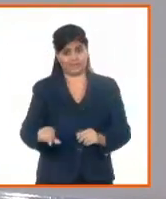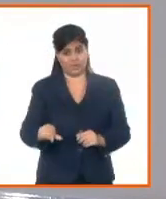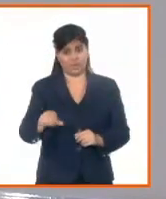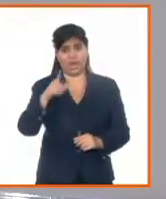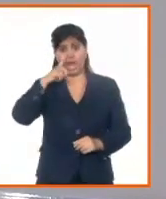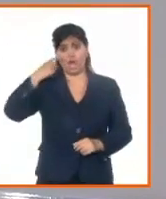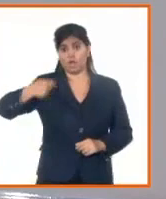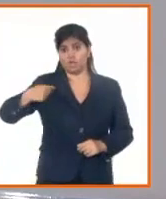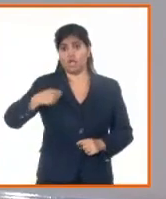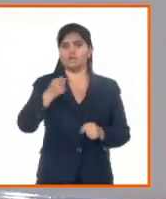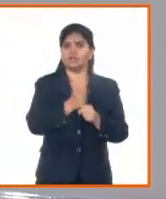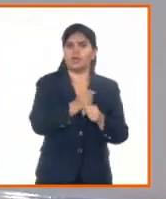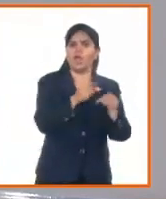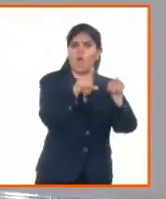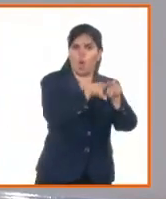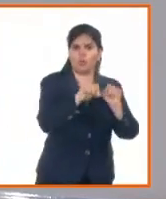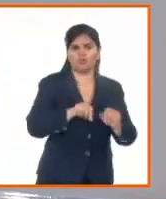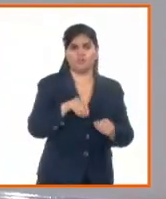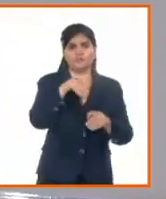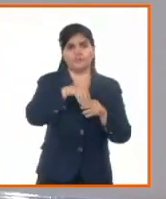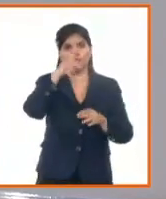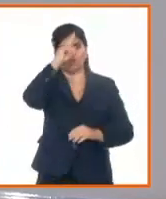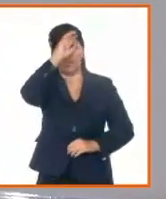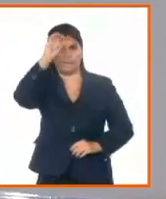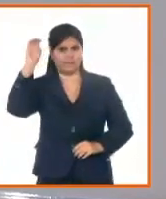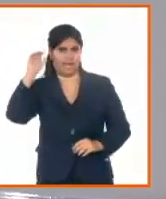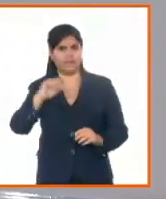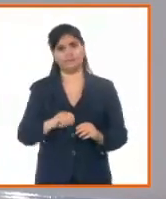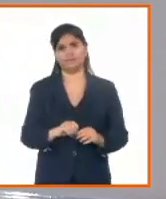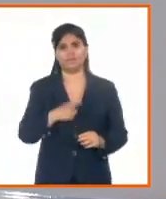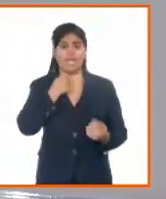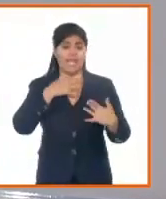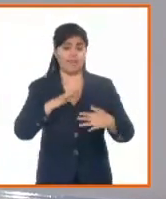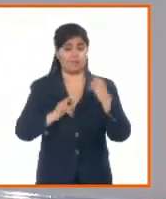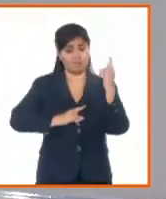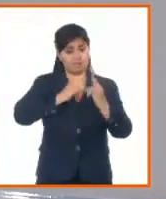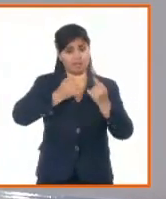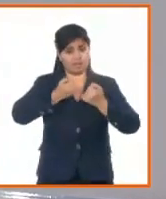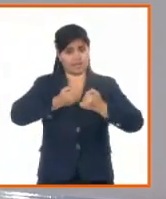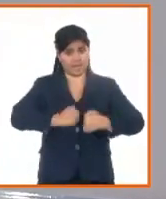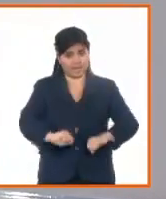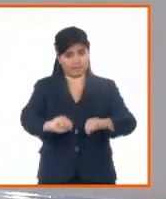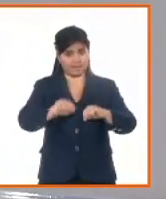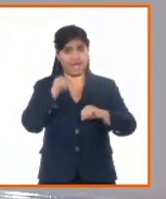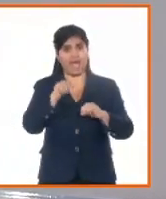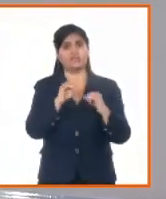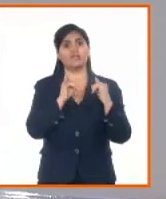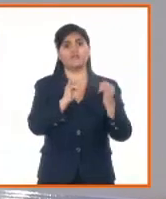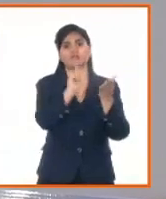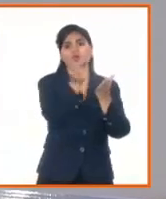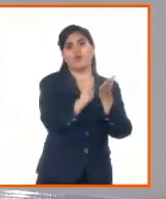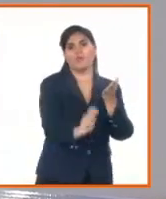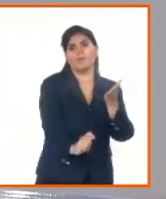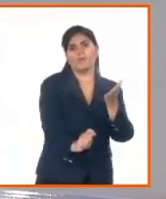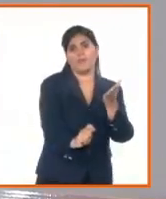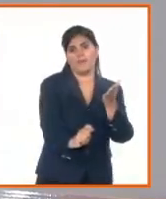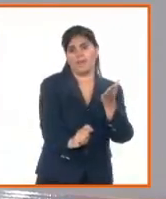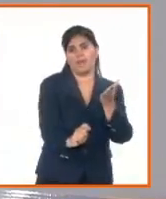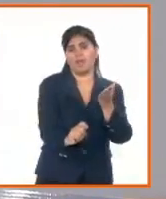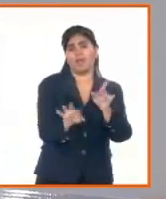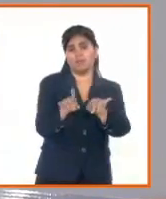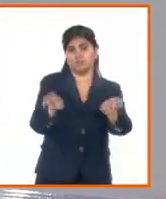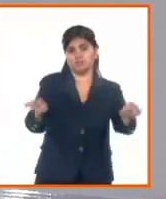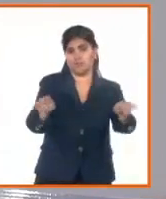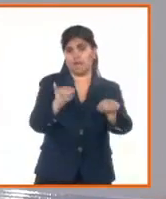técnico jurídico auxiliar. Se inscribe el nacimiento en tiempo real en soporte digital y papel. Es decir, ahora estamos manteniendo un sistema